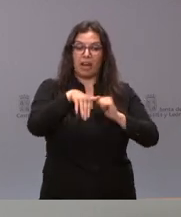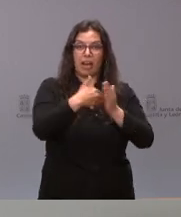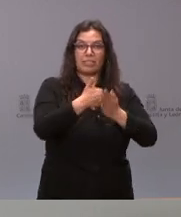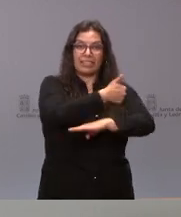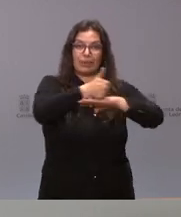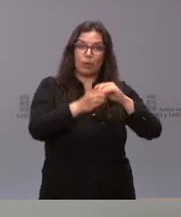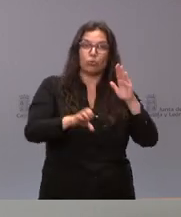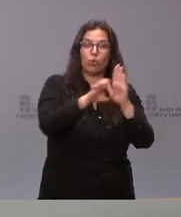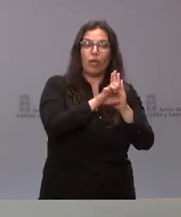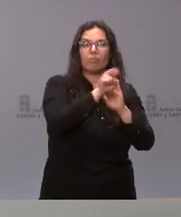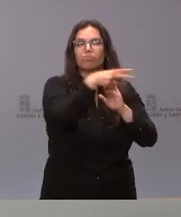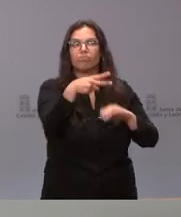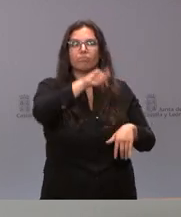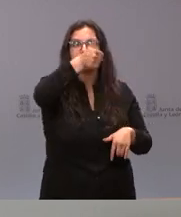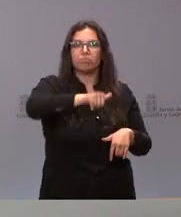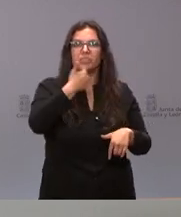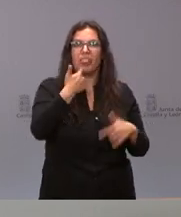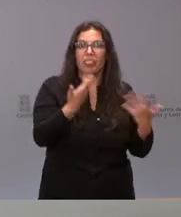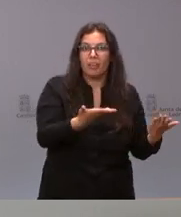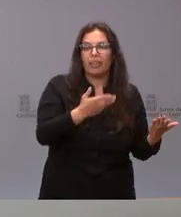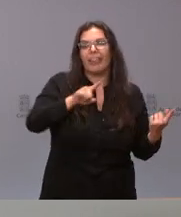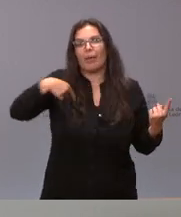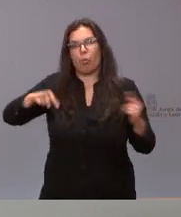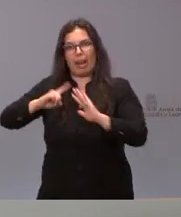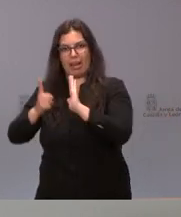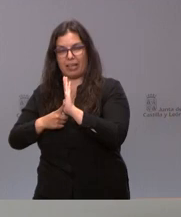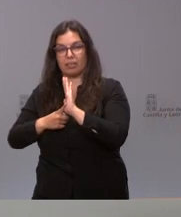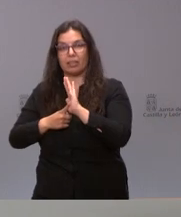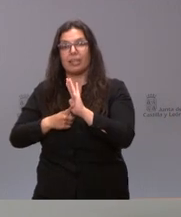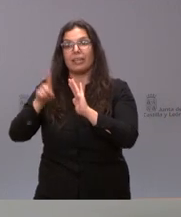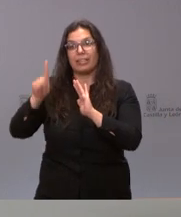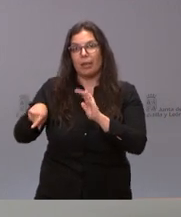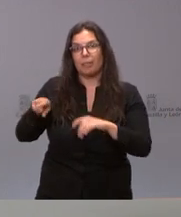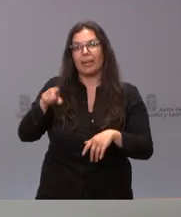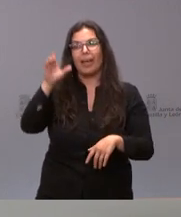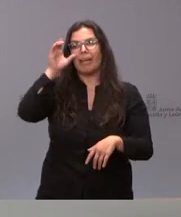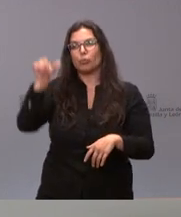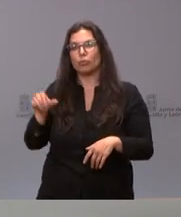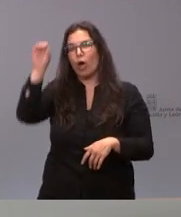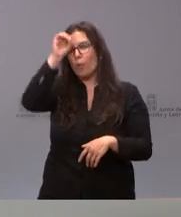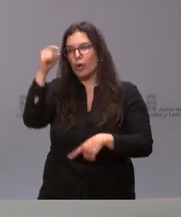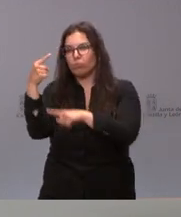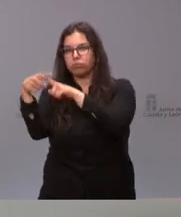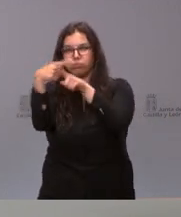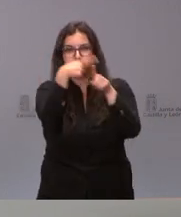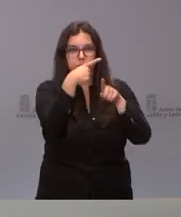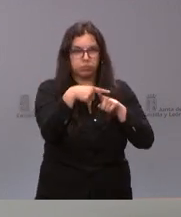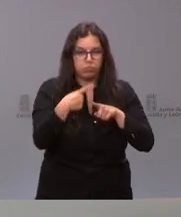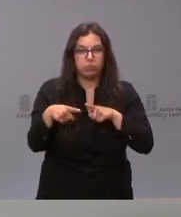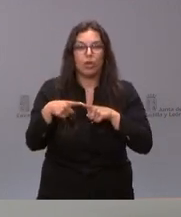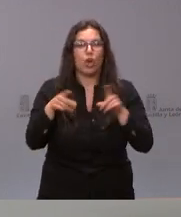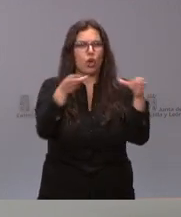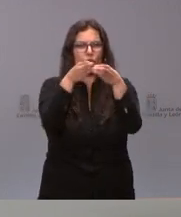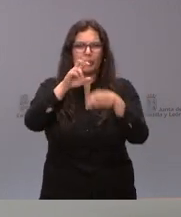Constitucional y que hubiera tenido en cuenta la opinión de muchos colectivos y entre ellos también de las propias comunidades